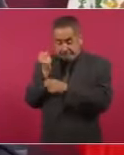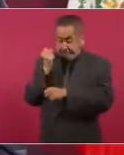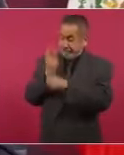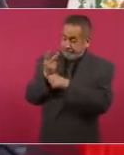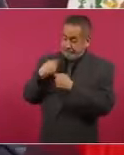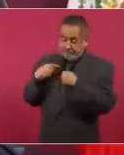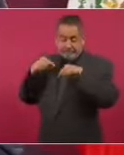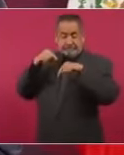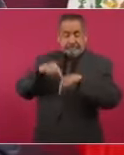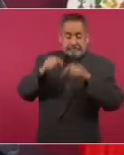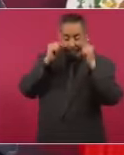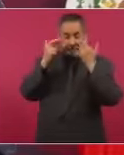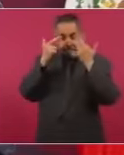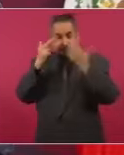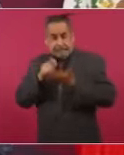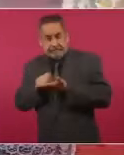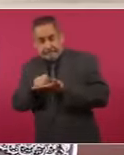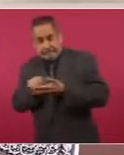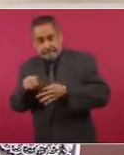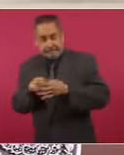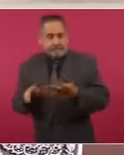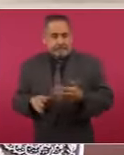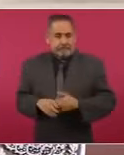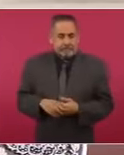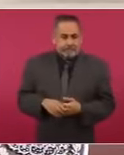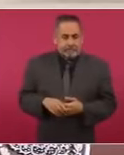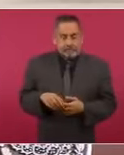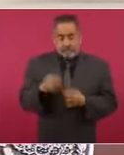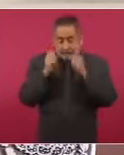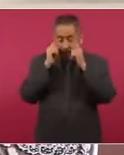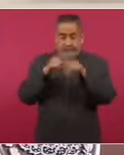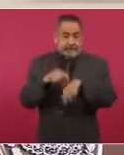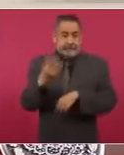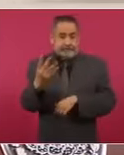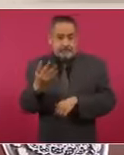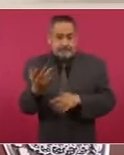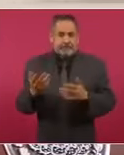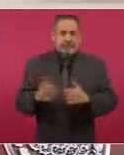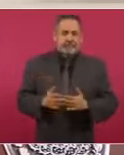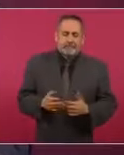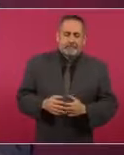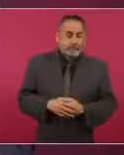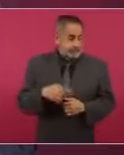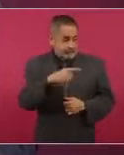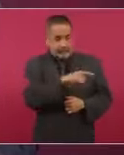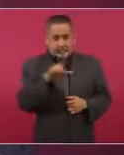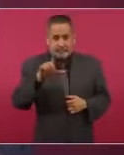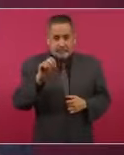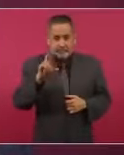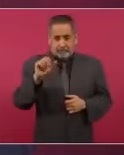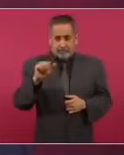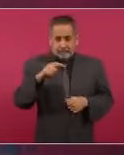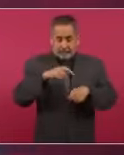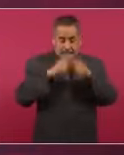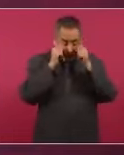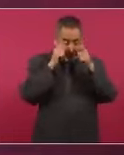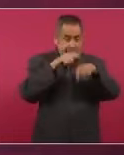ni modo que a las cuatro, ni modo que Loret se levanta a esa hora